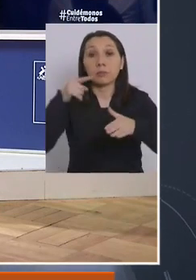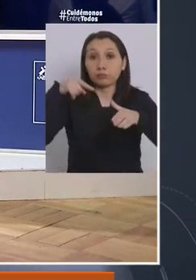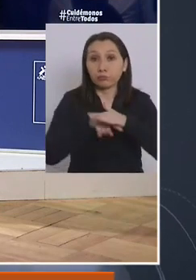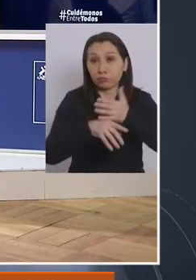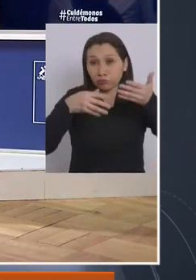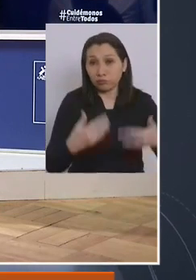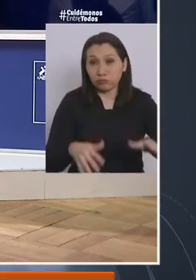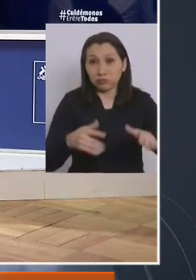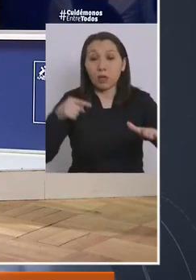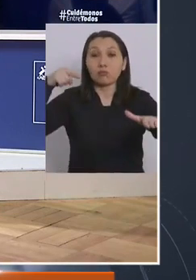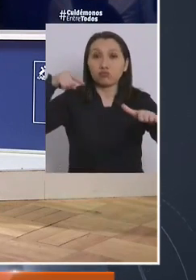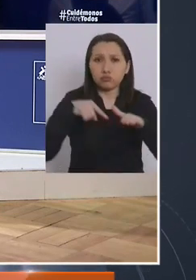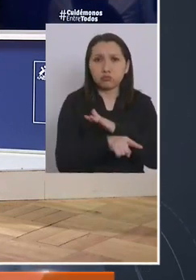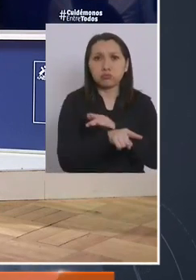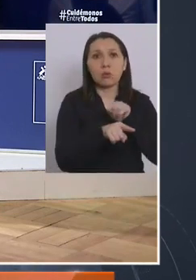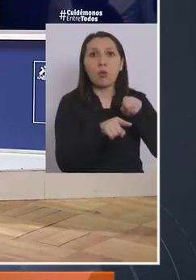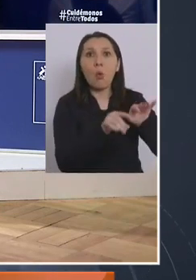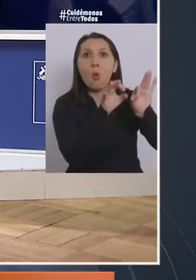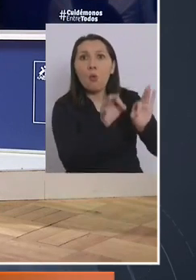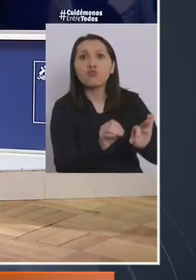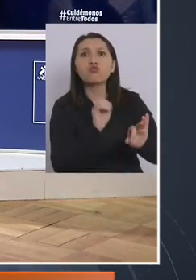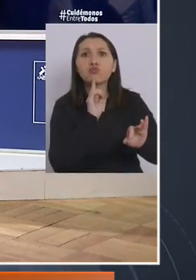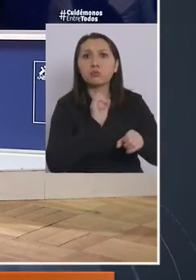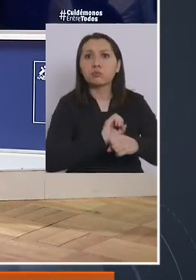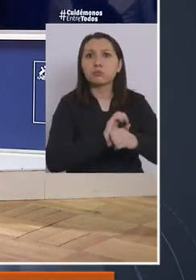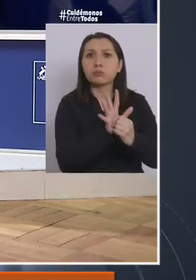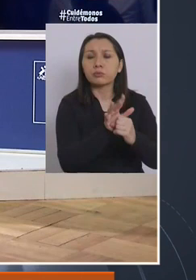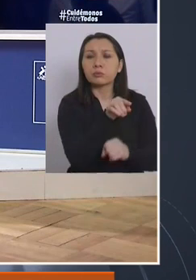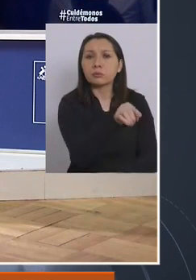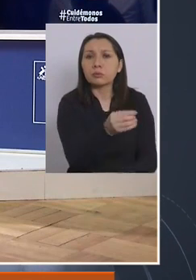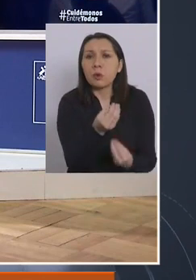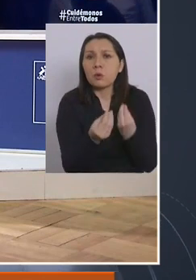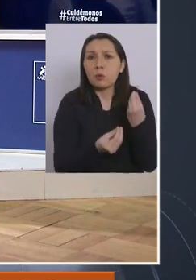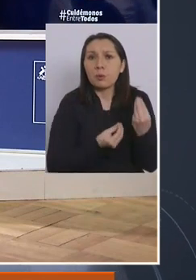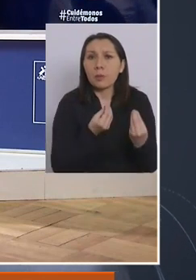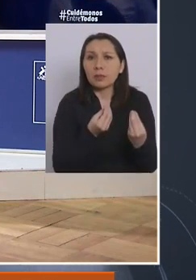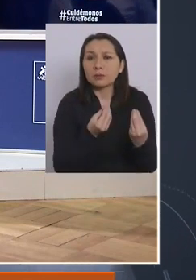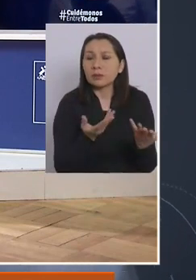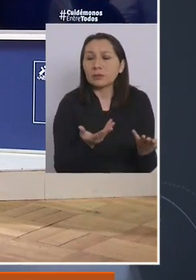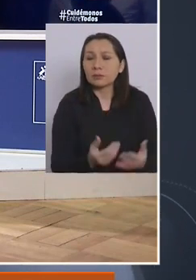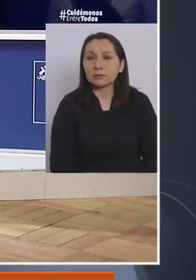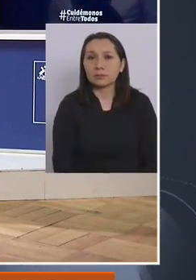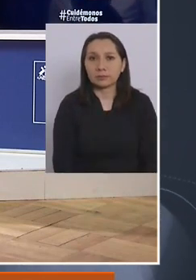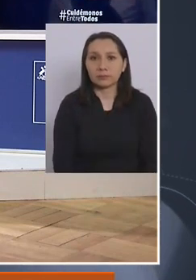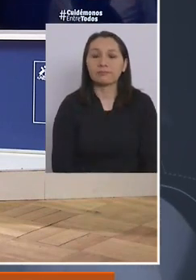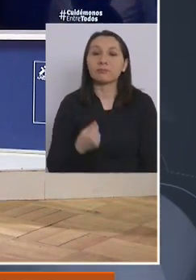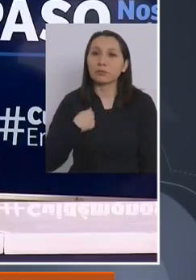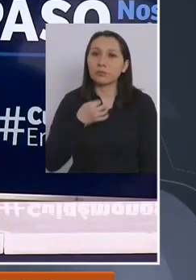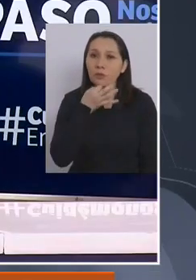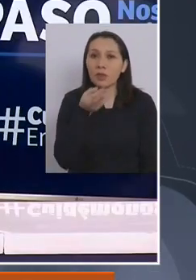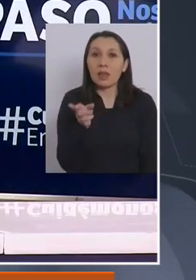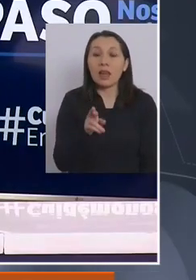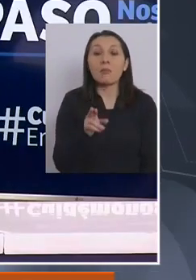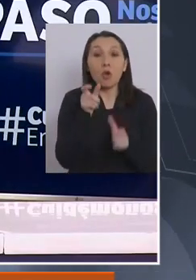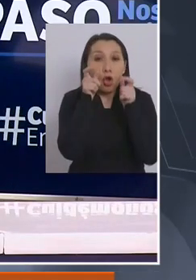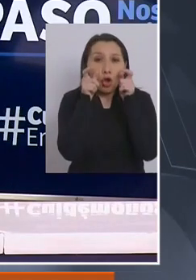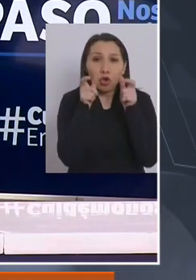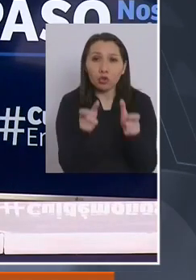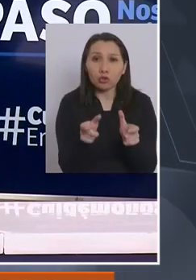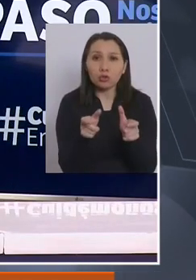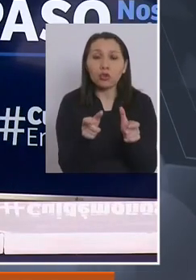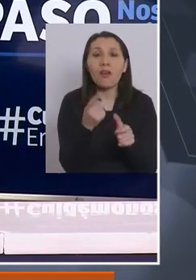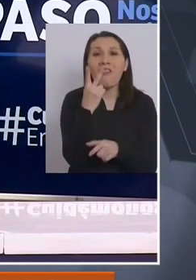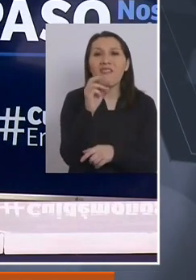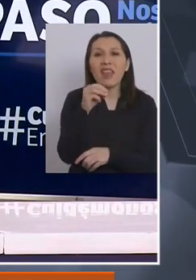local de votación se encuentre una persona que haya dado positivo en COVID? Insisto, el control se va a realizar